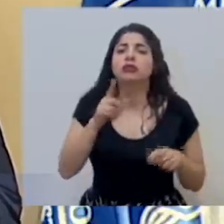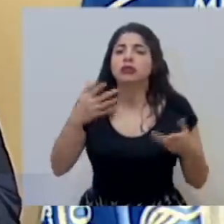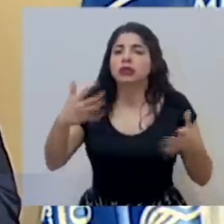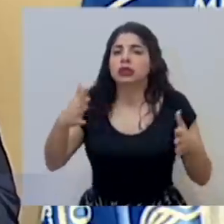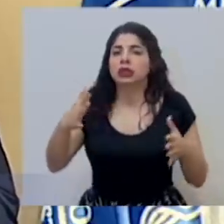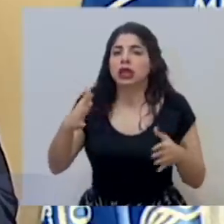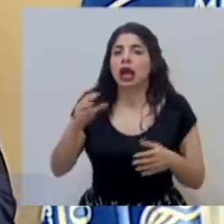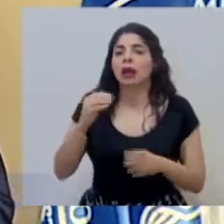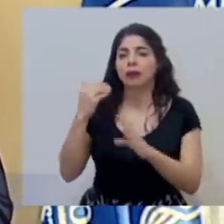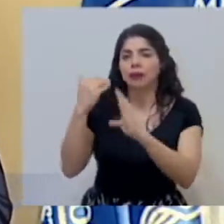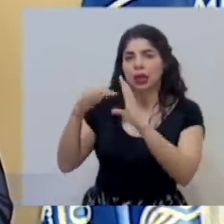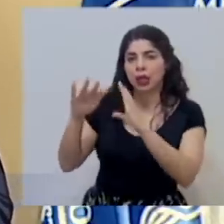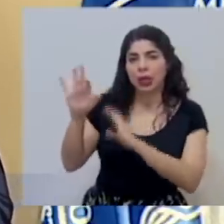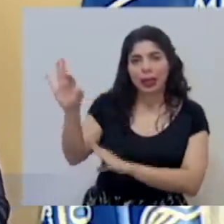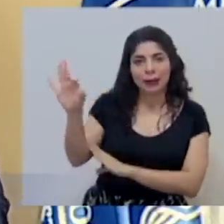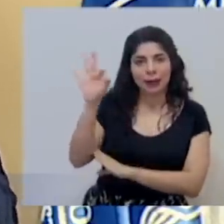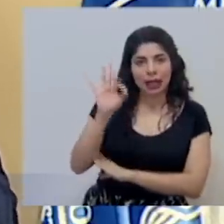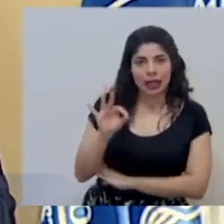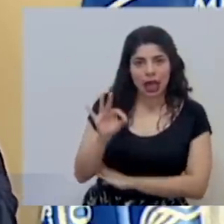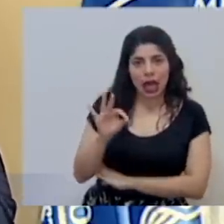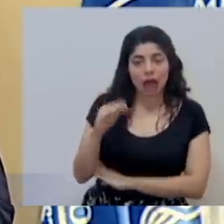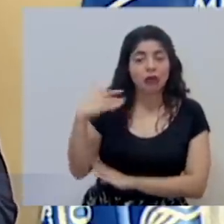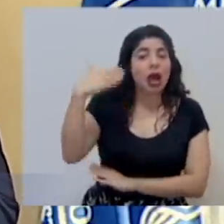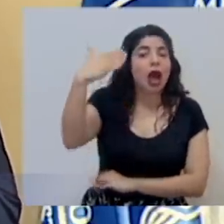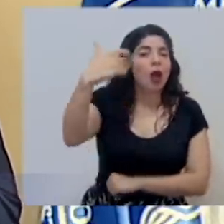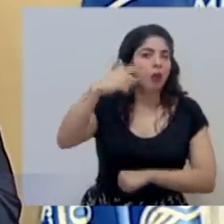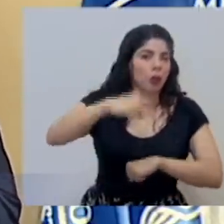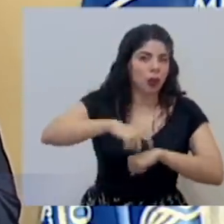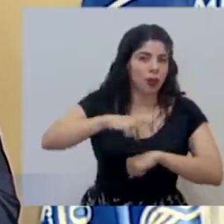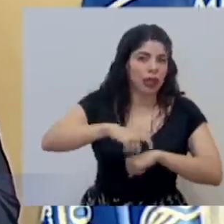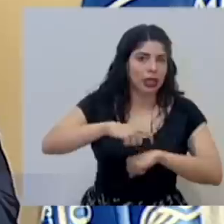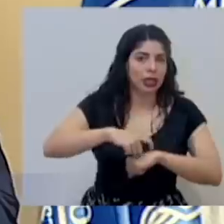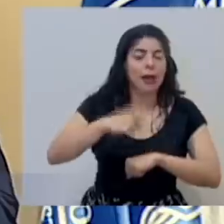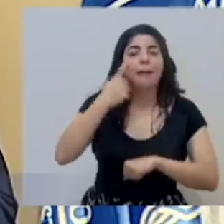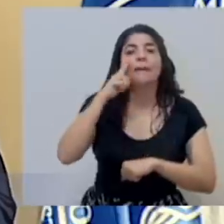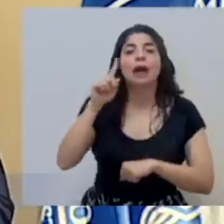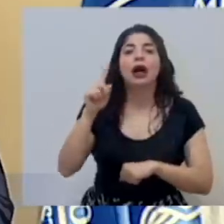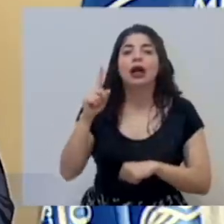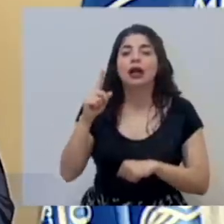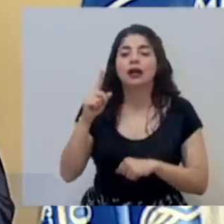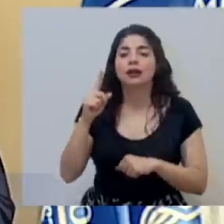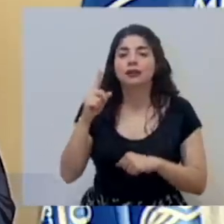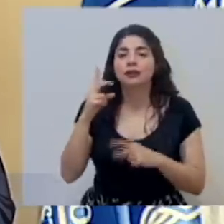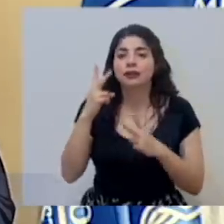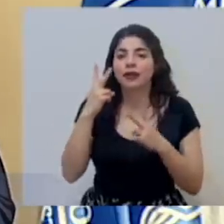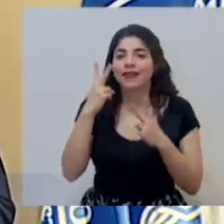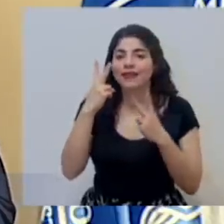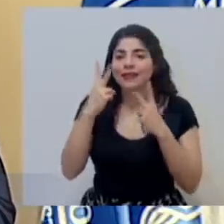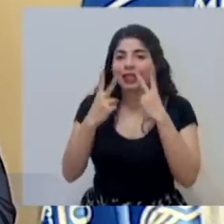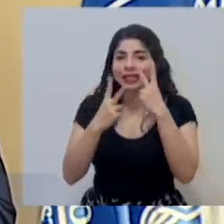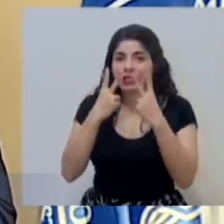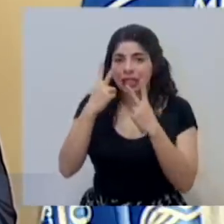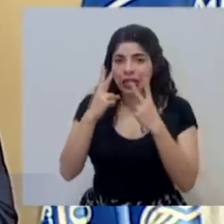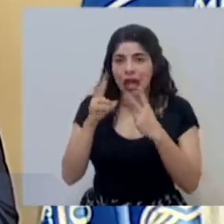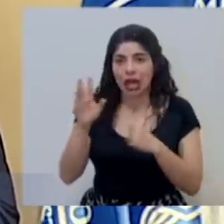ha girado una invitación para un, en algún momento, para visitar la República Popular China